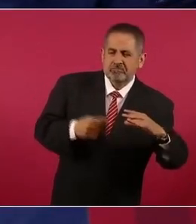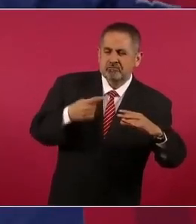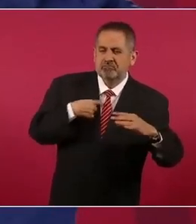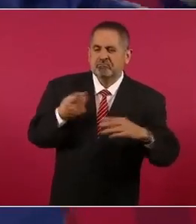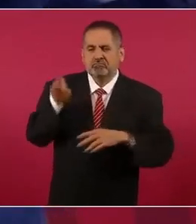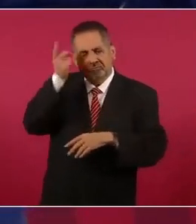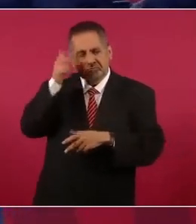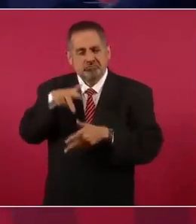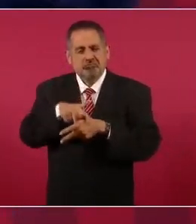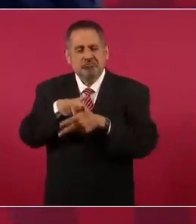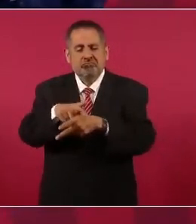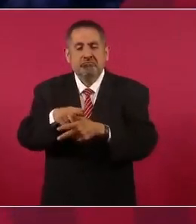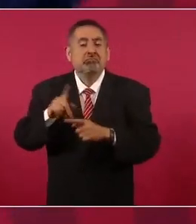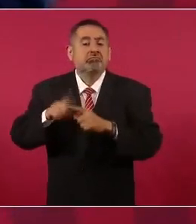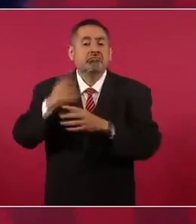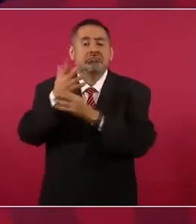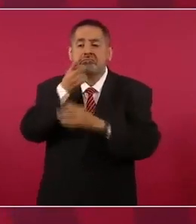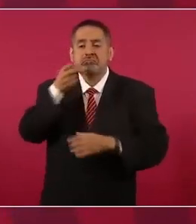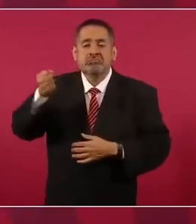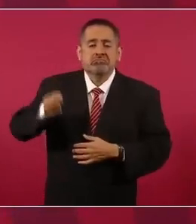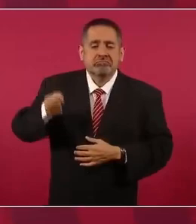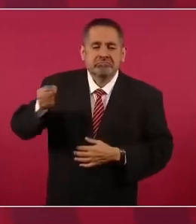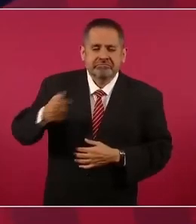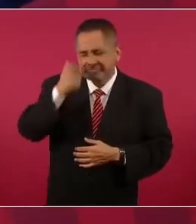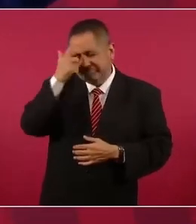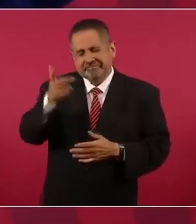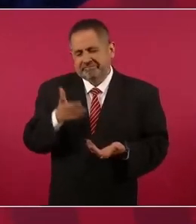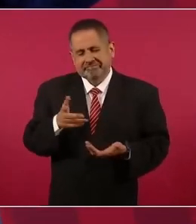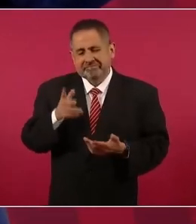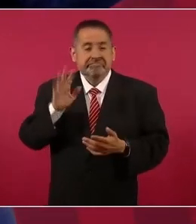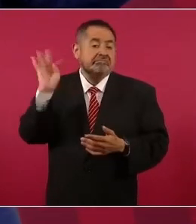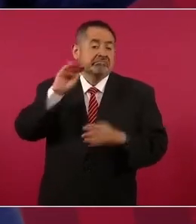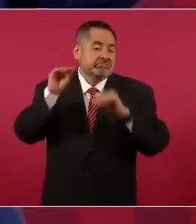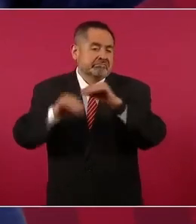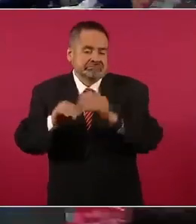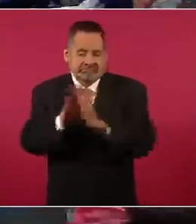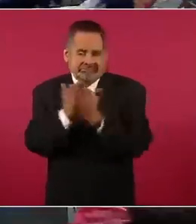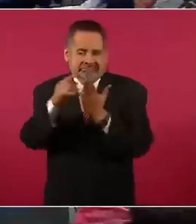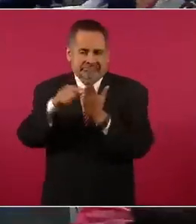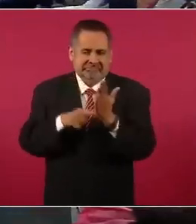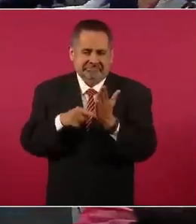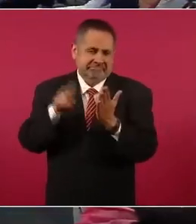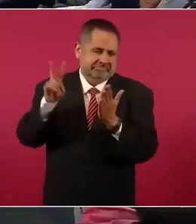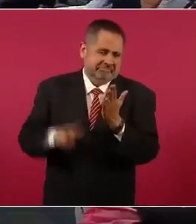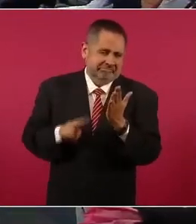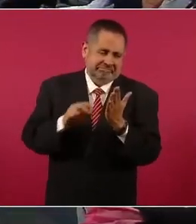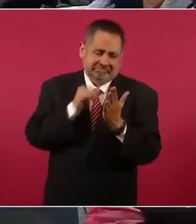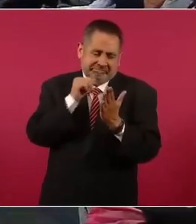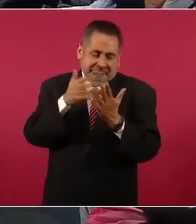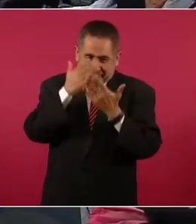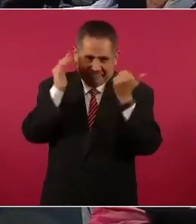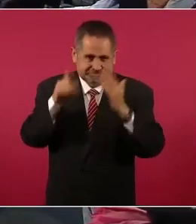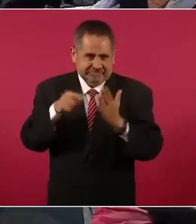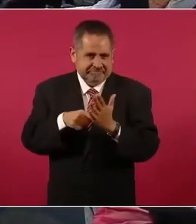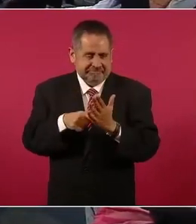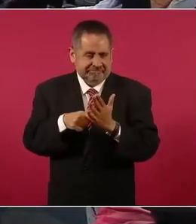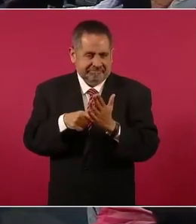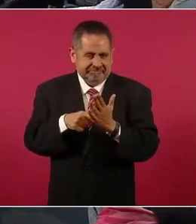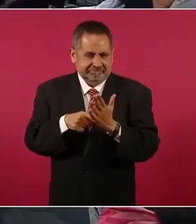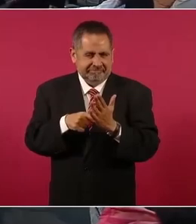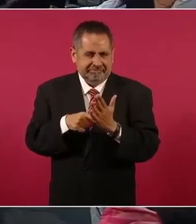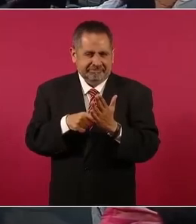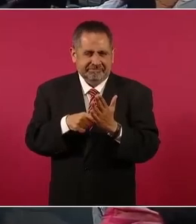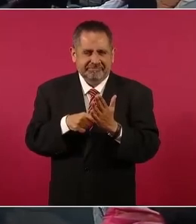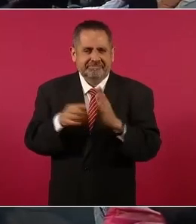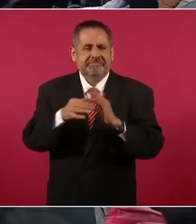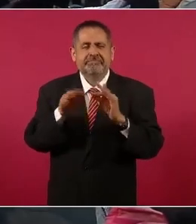caminando, Sancho, a lo mejor estaba en el